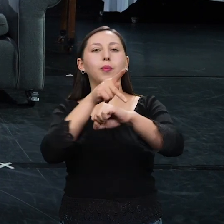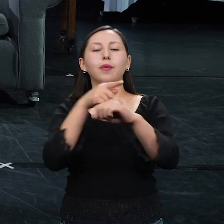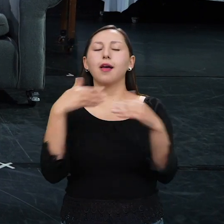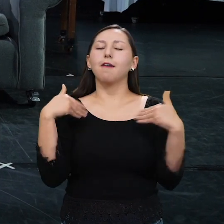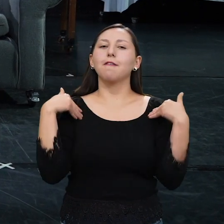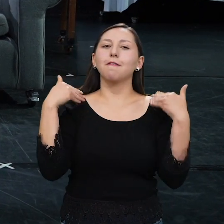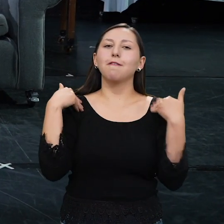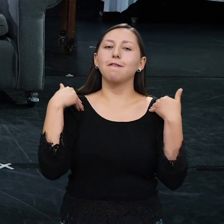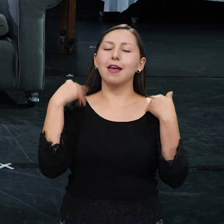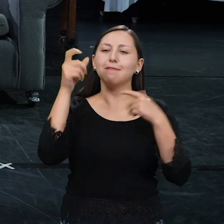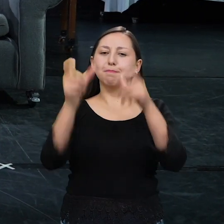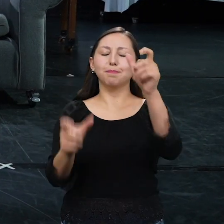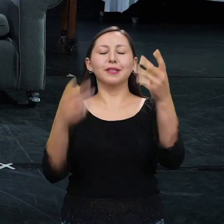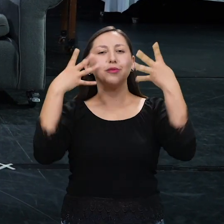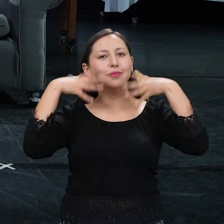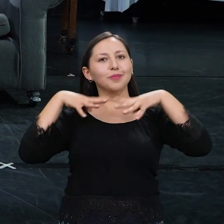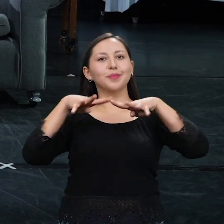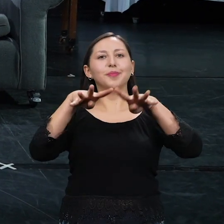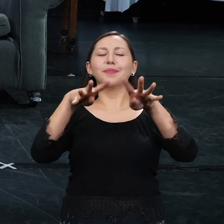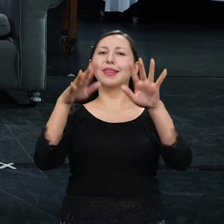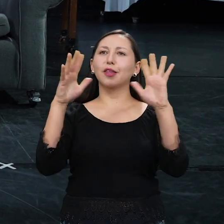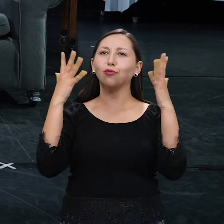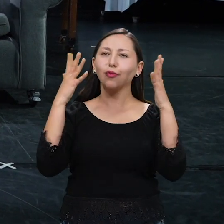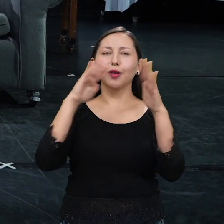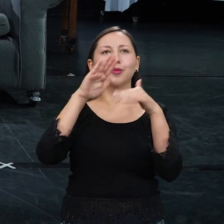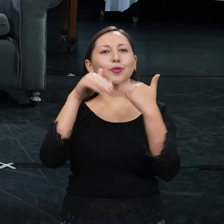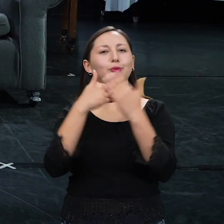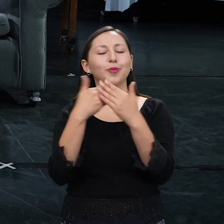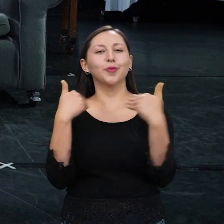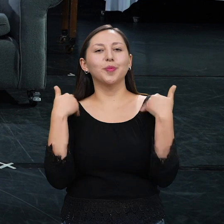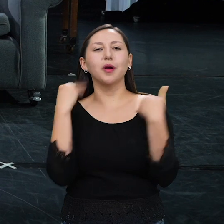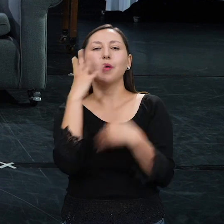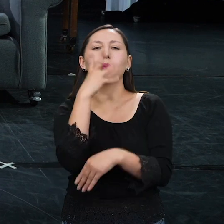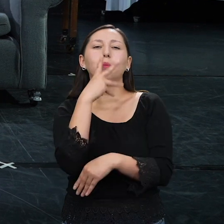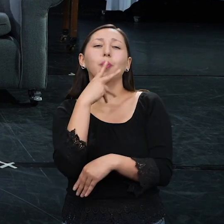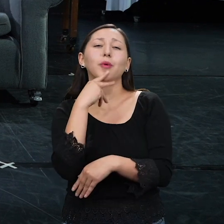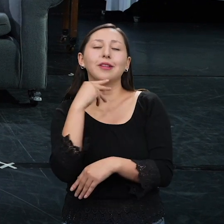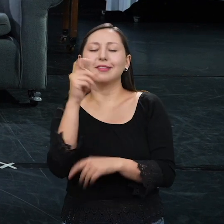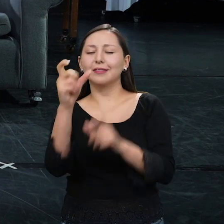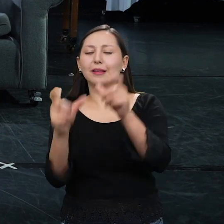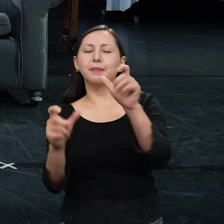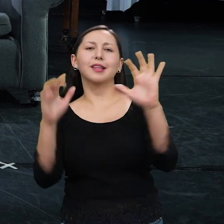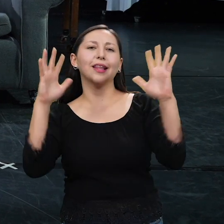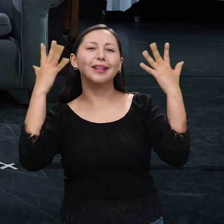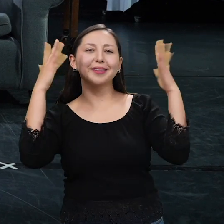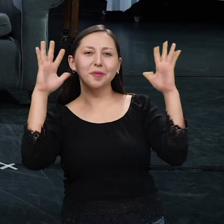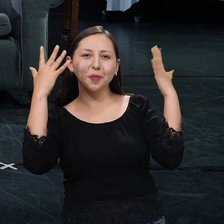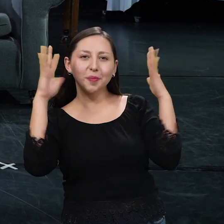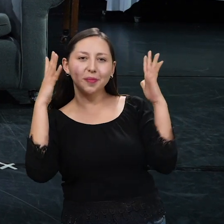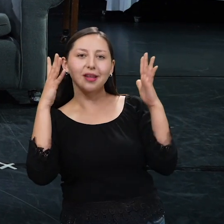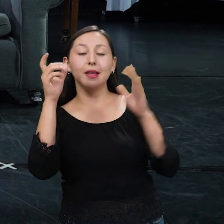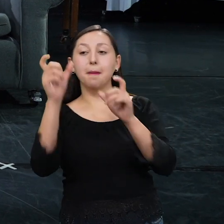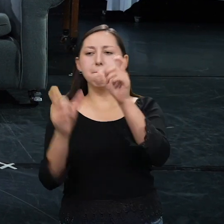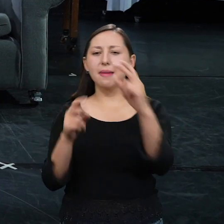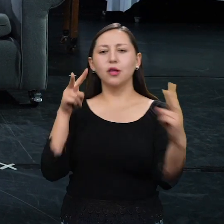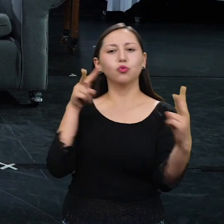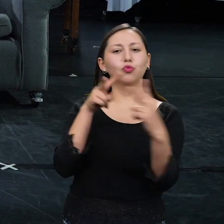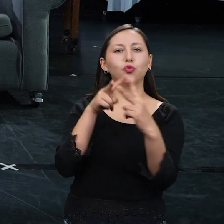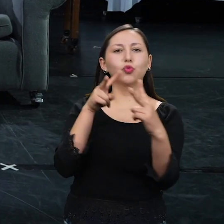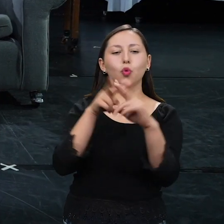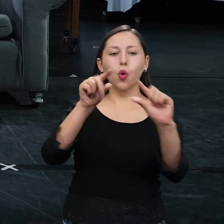presentarte ante el público, presentar obras lindas que el público pueda aplaudir, conocer gente, trabajar en grupo,